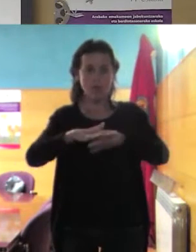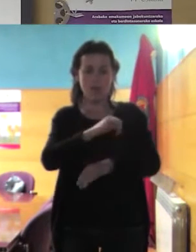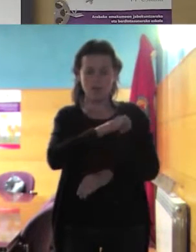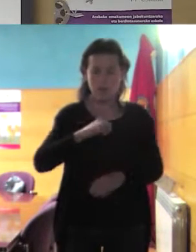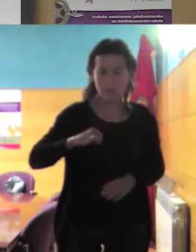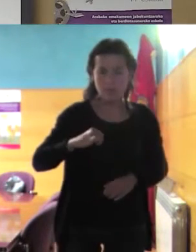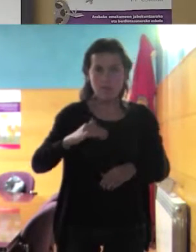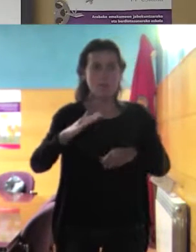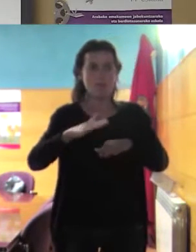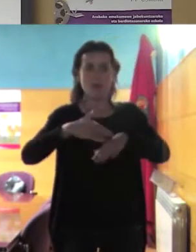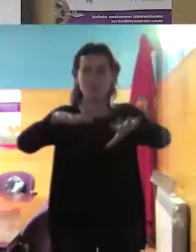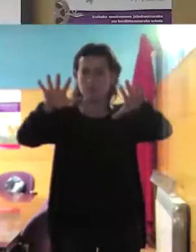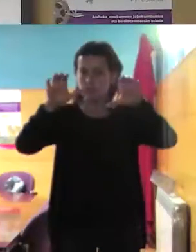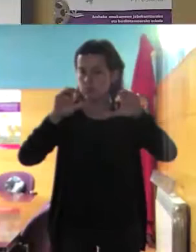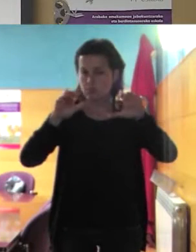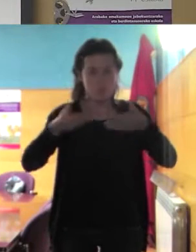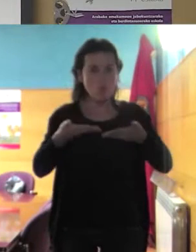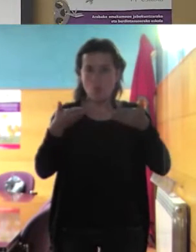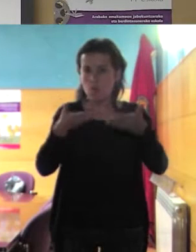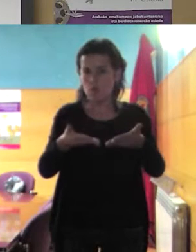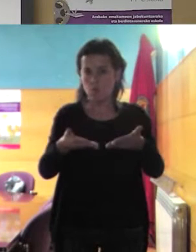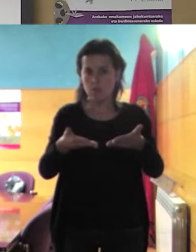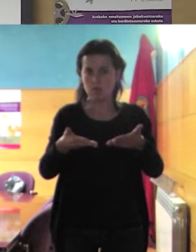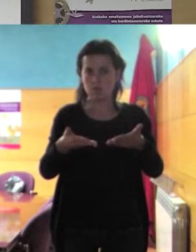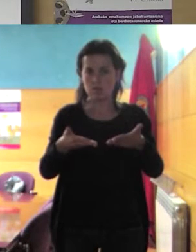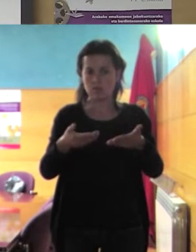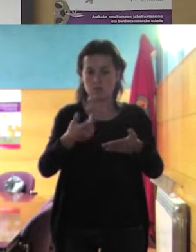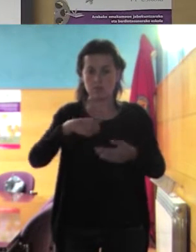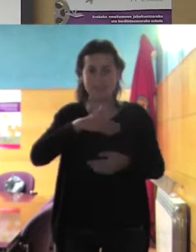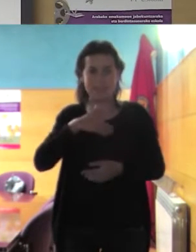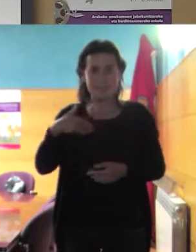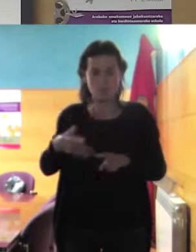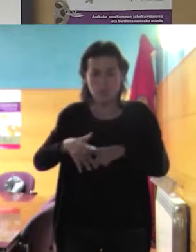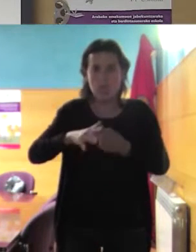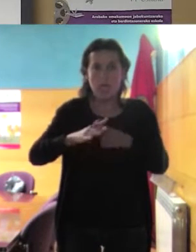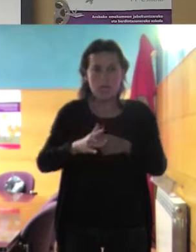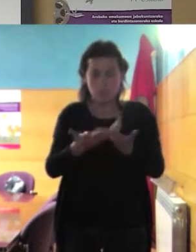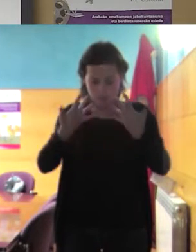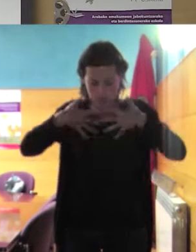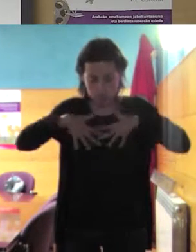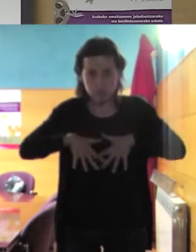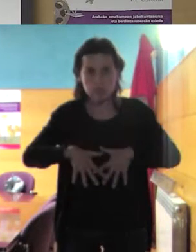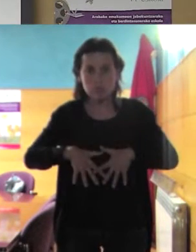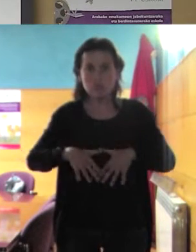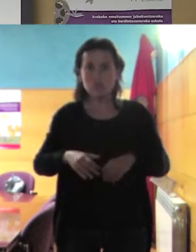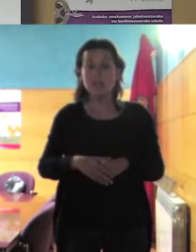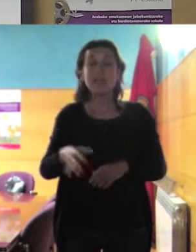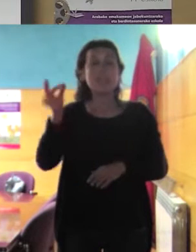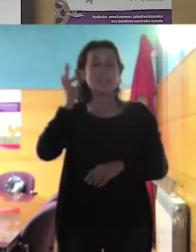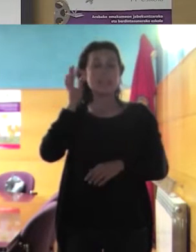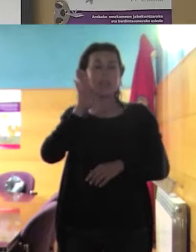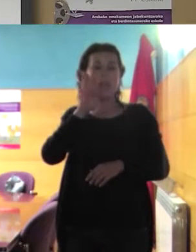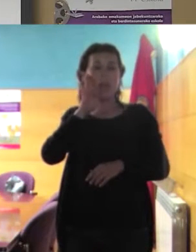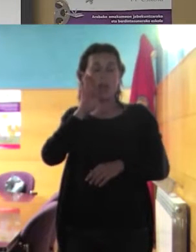aprendizaje para que tenga herramientas para estas chavalas antes del del vole y playa estas chavalas